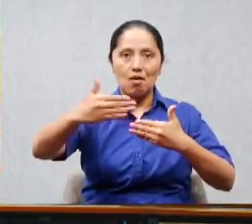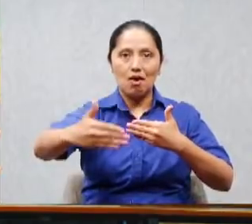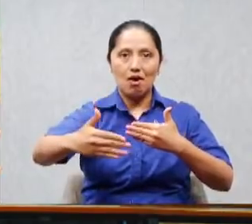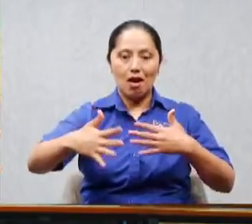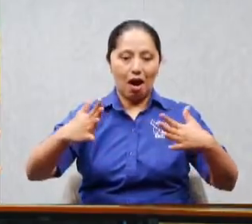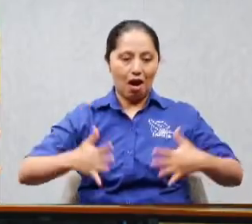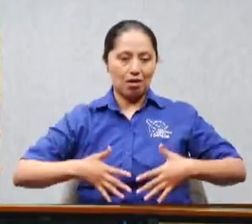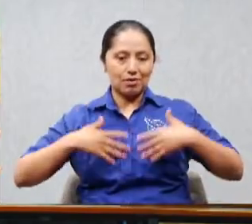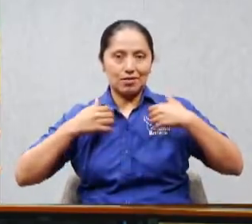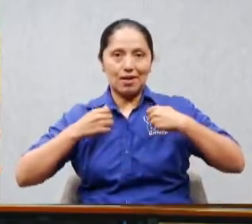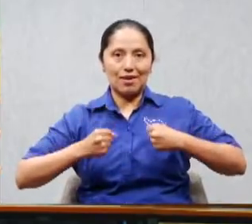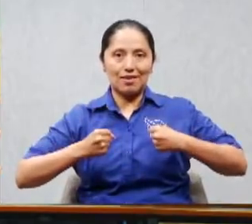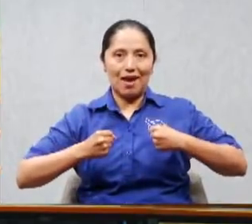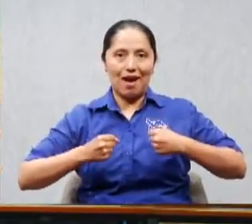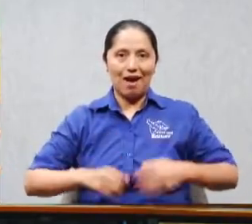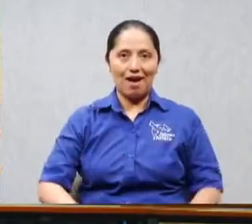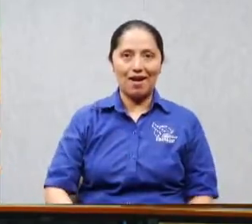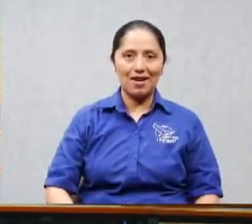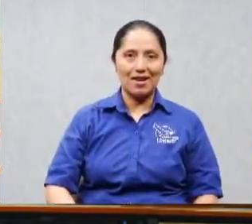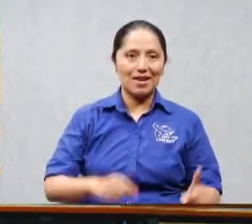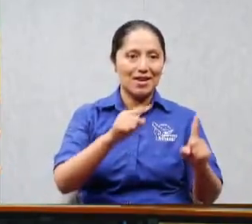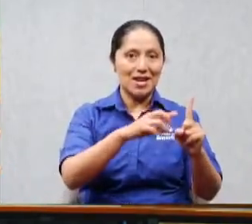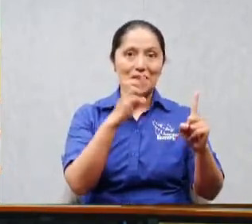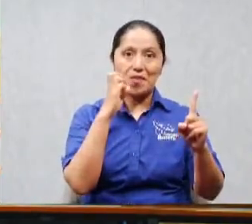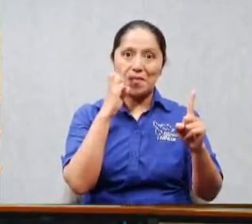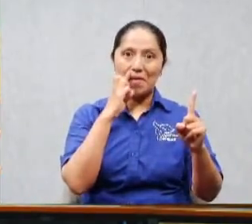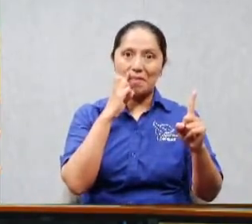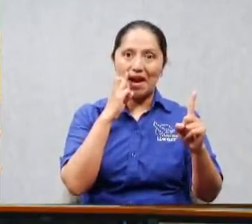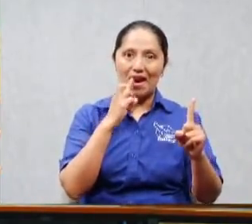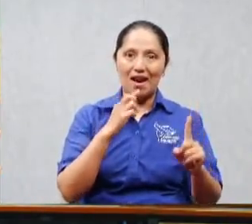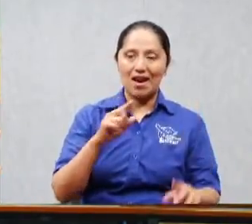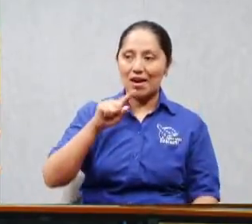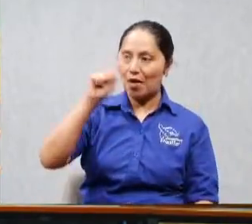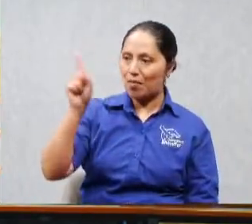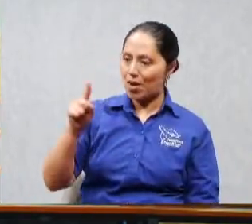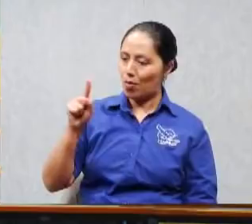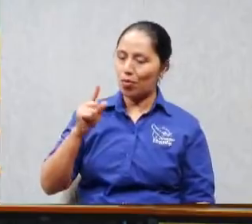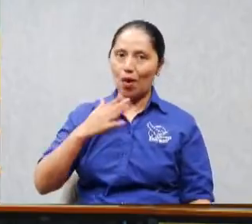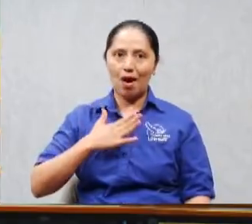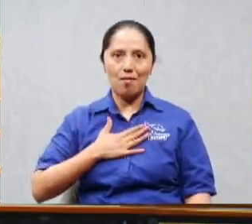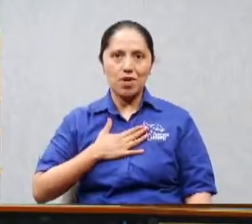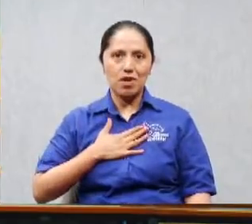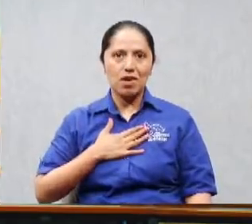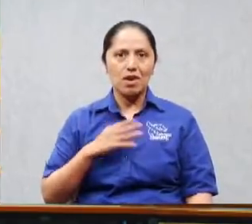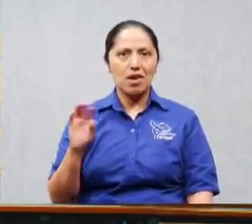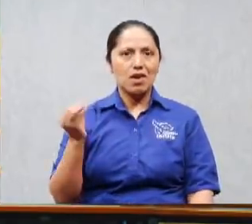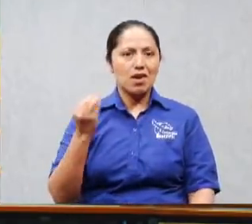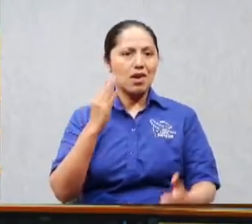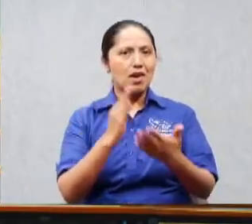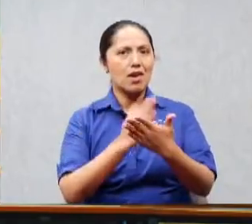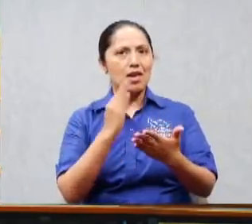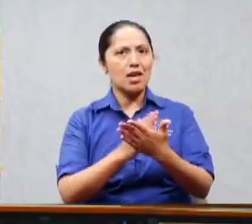aconsejas aleluya él le dije mire realmente